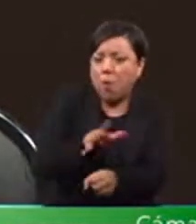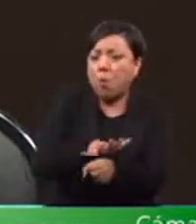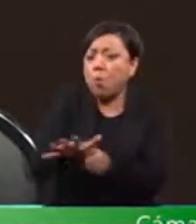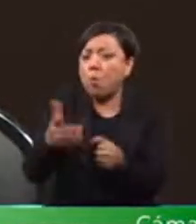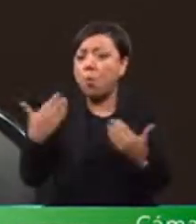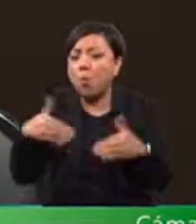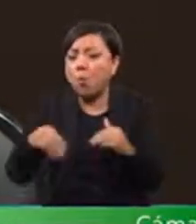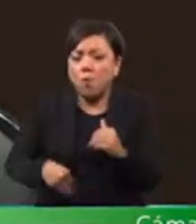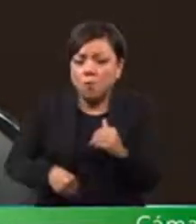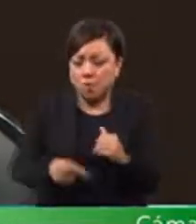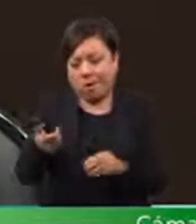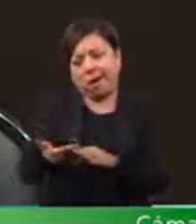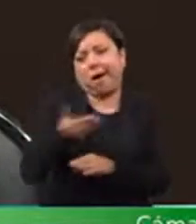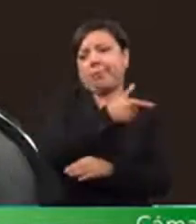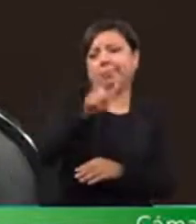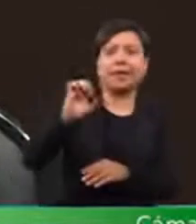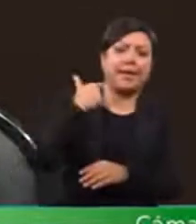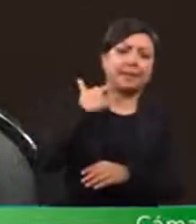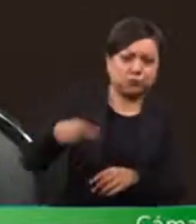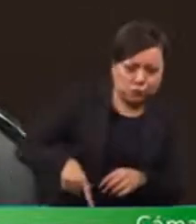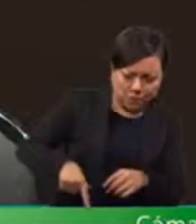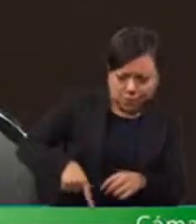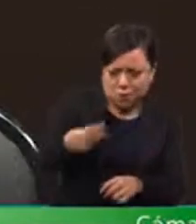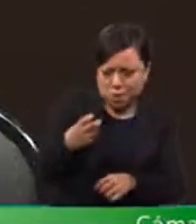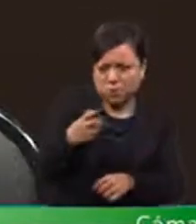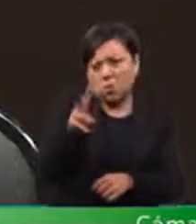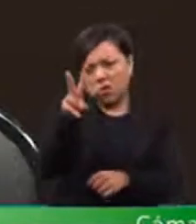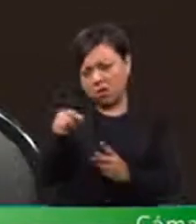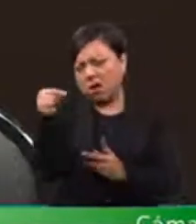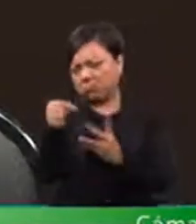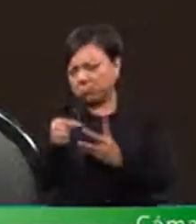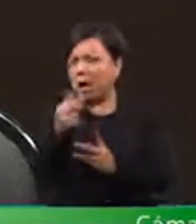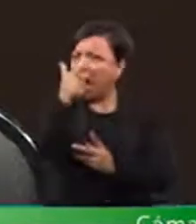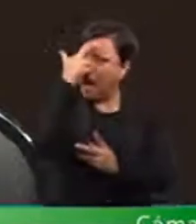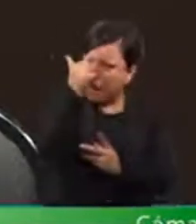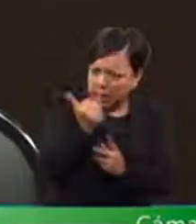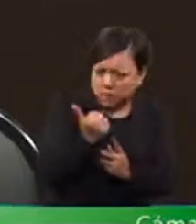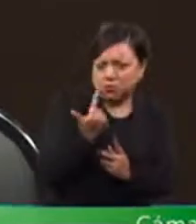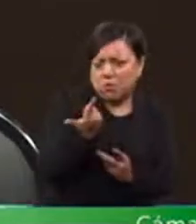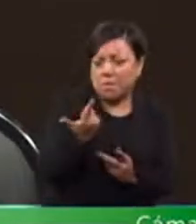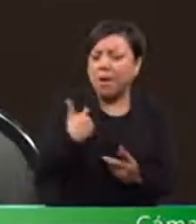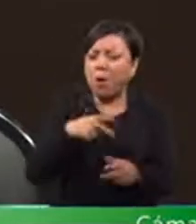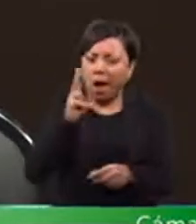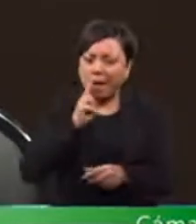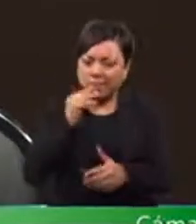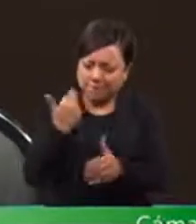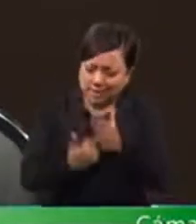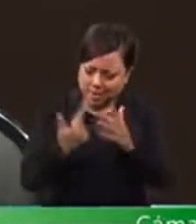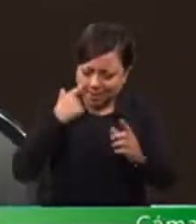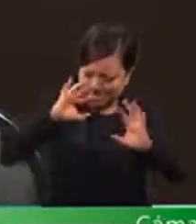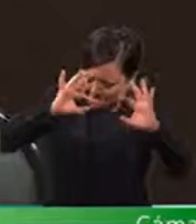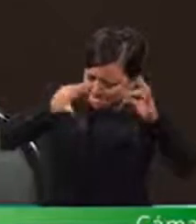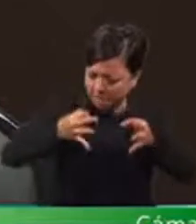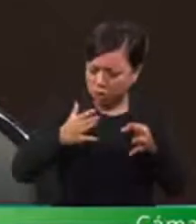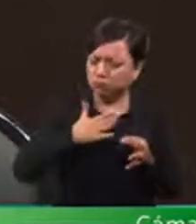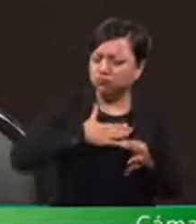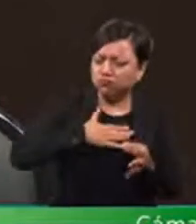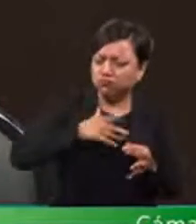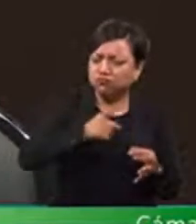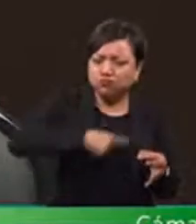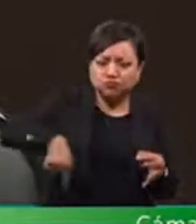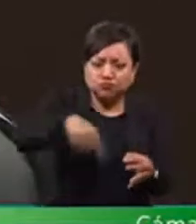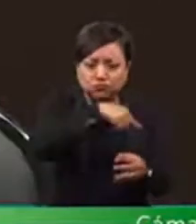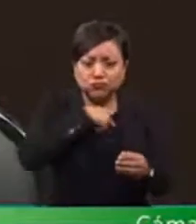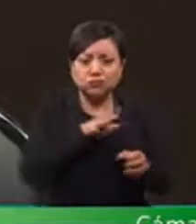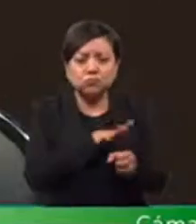pasado. Y en algunos casos tienen razón, pero no sé si alguna vez se han visto en el espejo. Están echando a andar